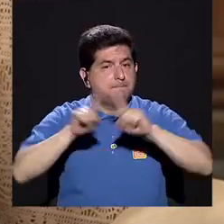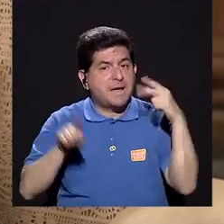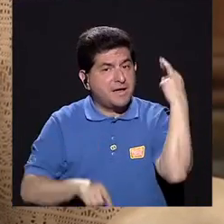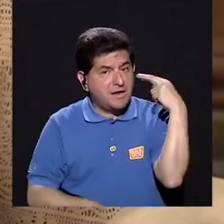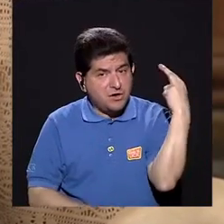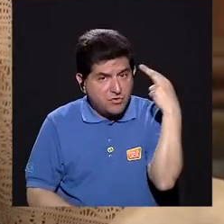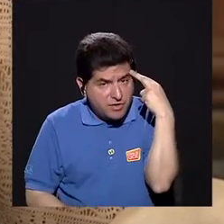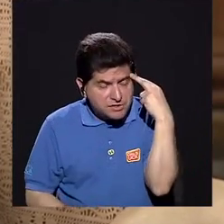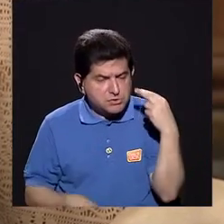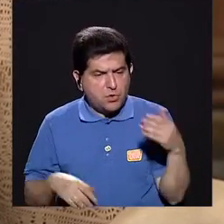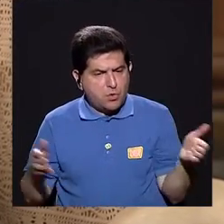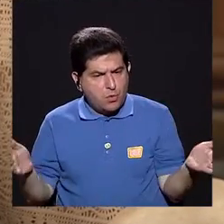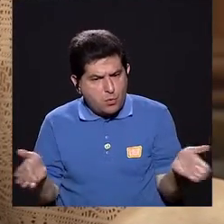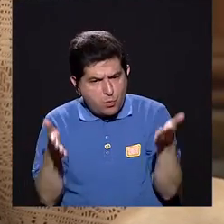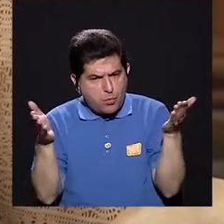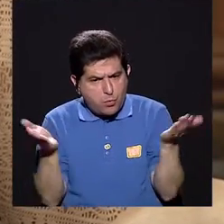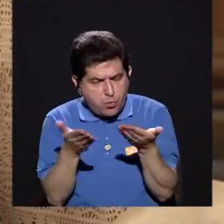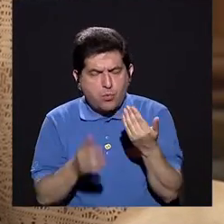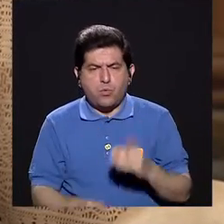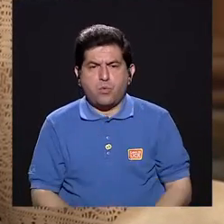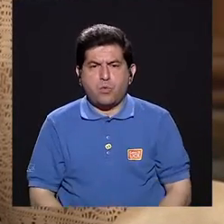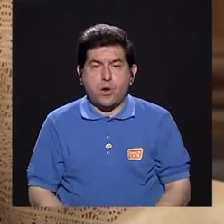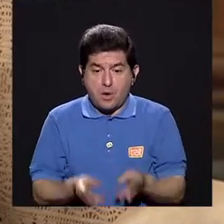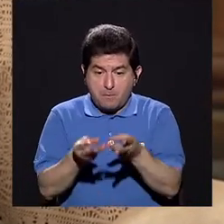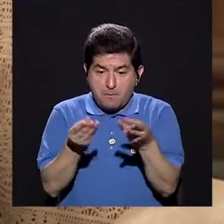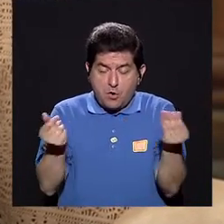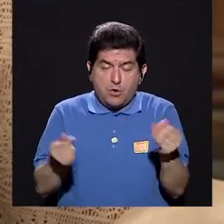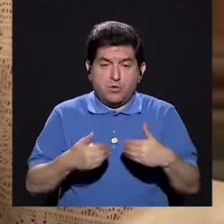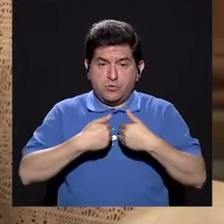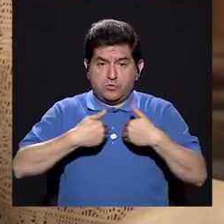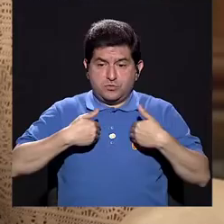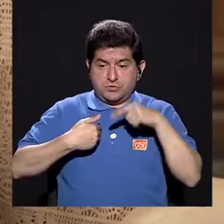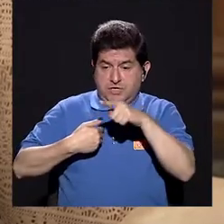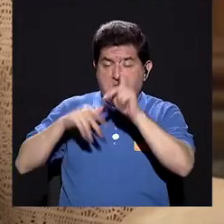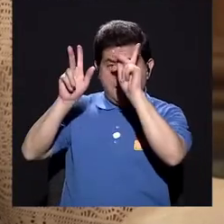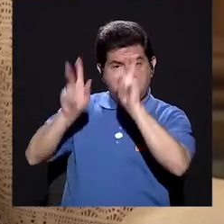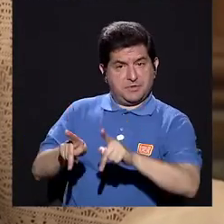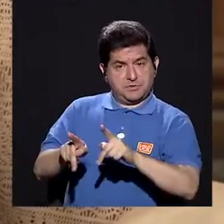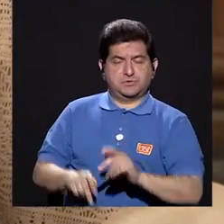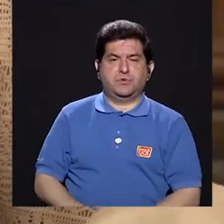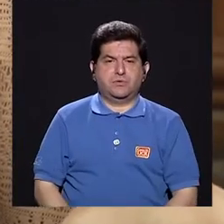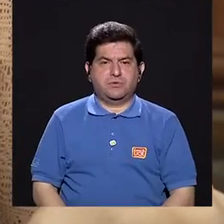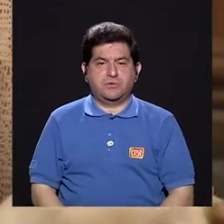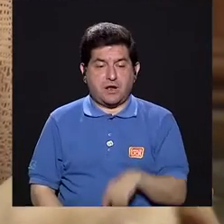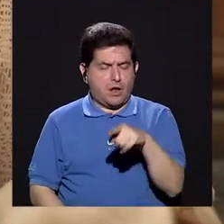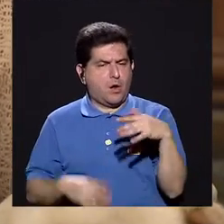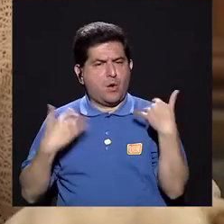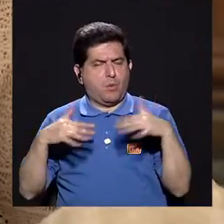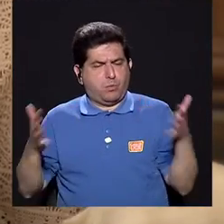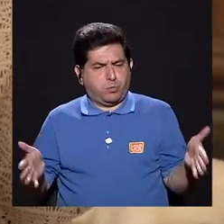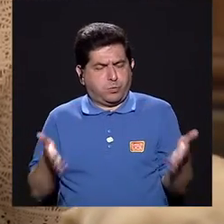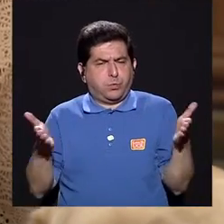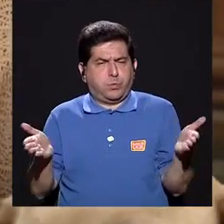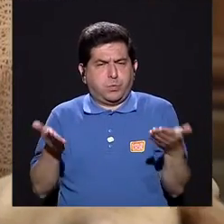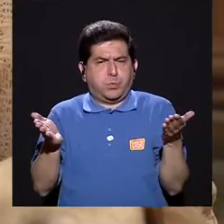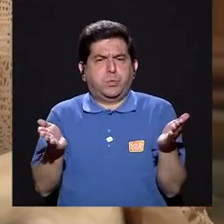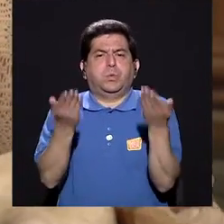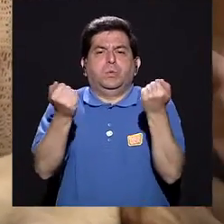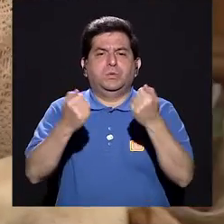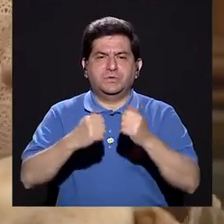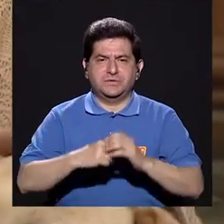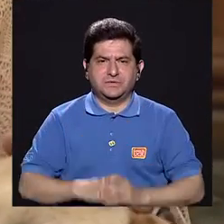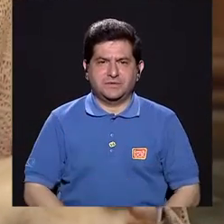Pero eso se debe a la motivación que causa el animal en el usuario, porque es sumamente grande la motivación.